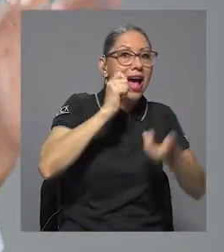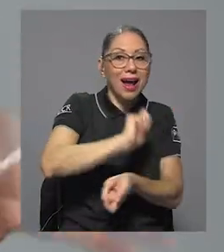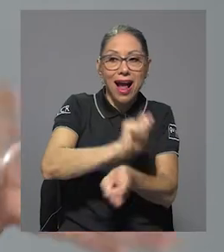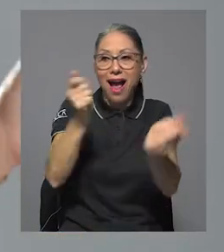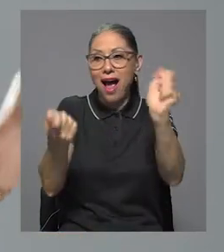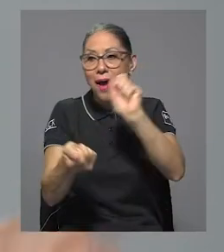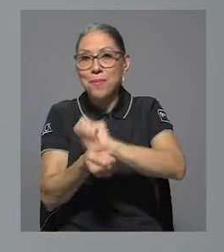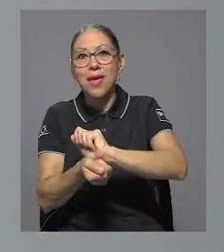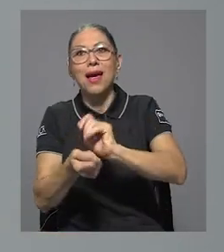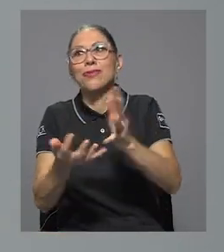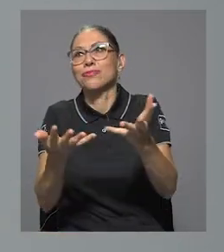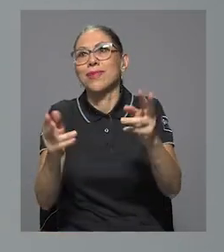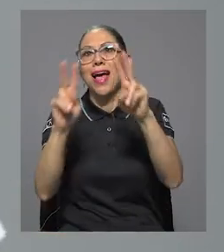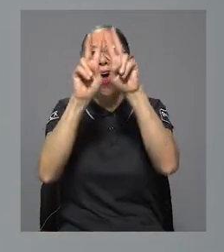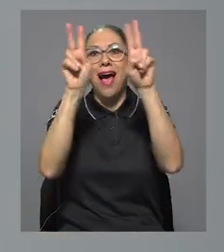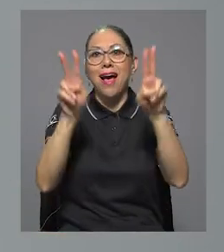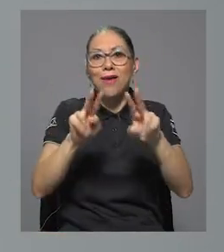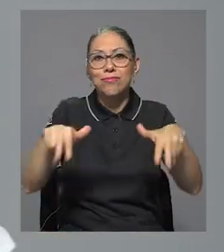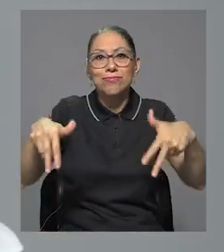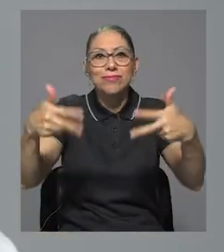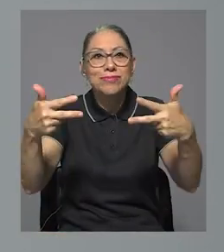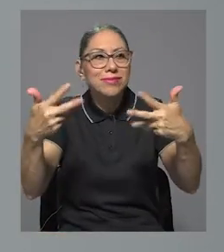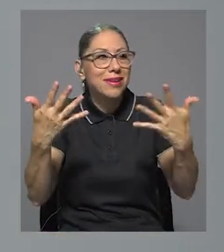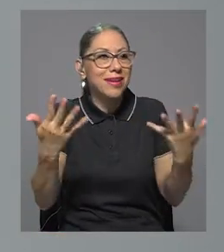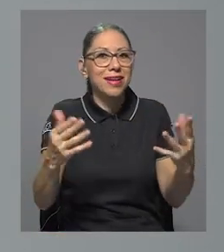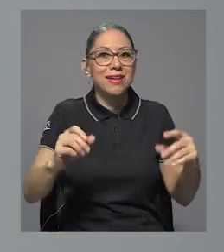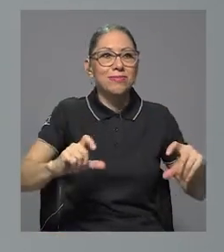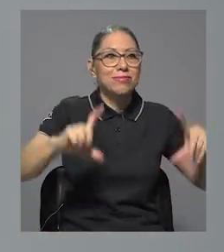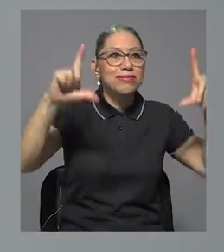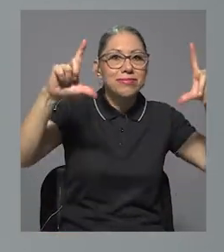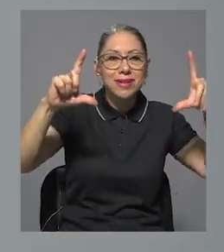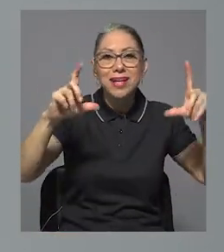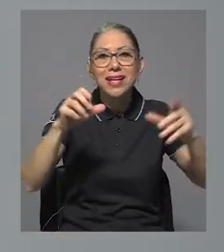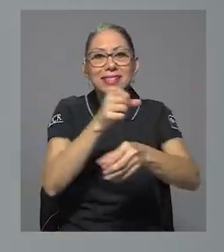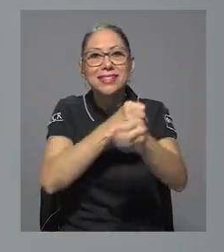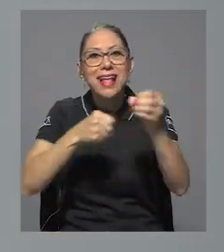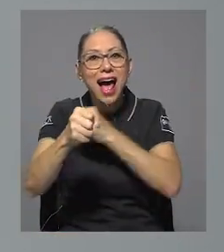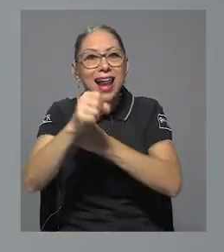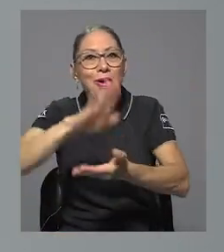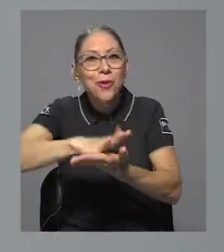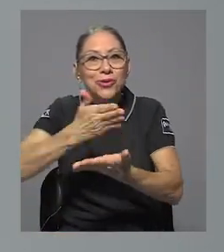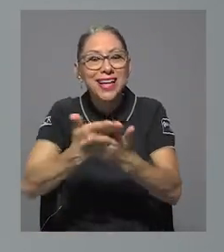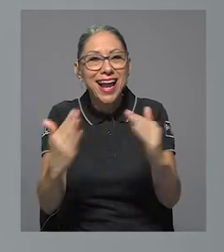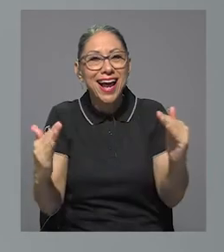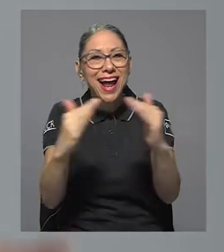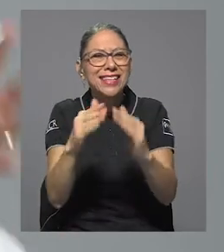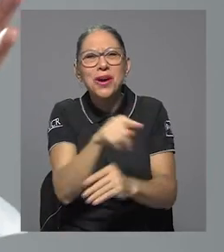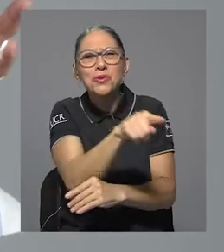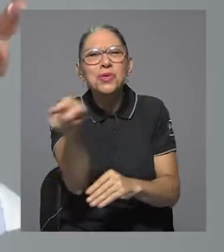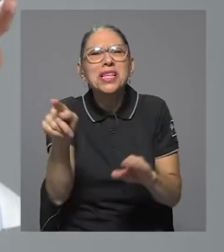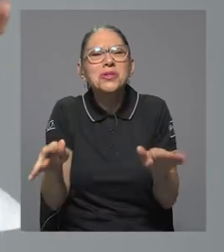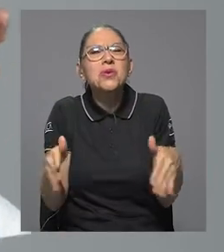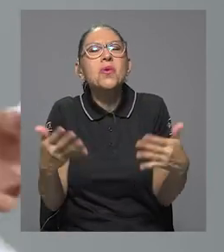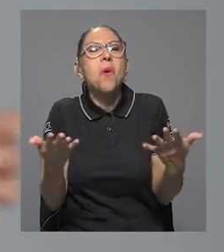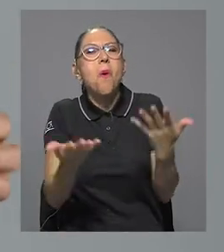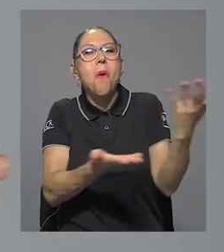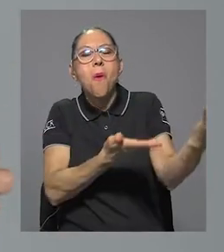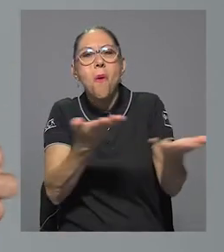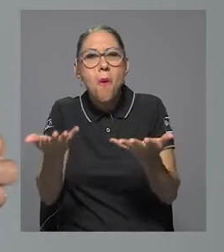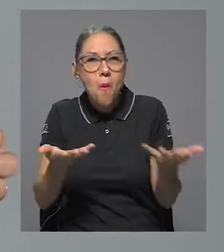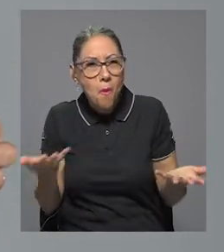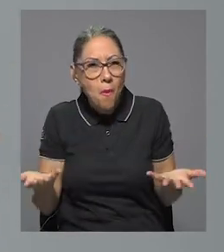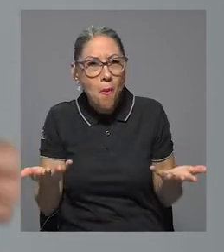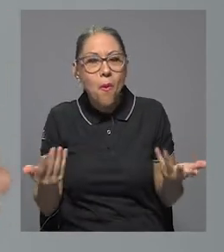pantallas, a la sala, a la cocina, de los hogares y demás. ¿Cómo lo han valorado ustedes ya para terminar la entrevista? En la